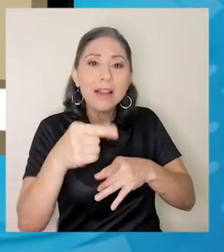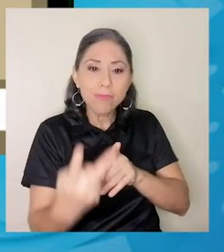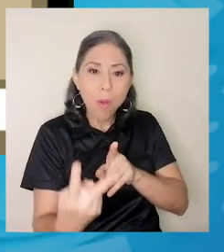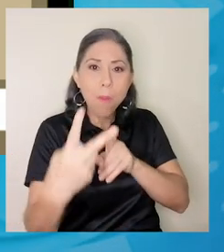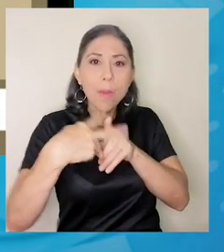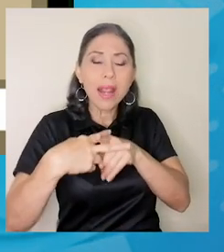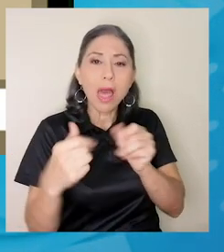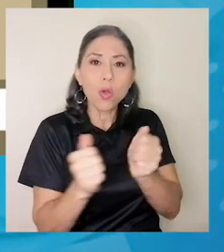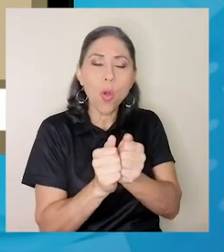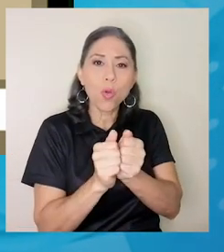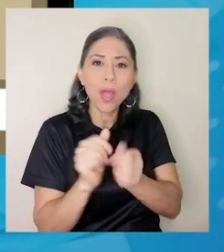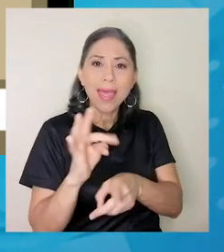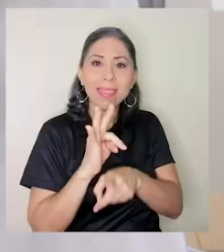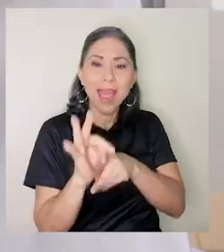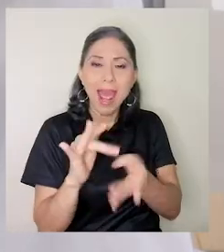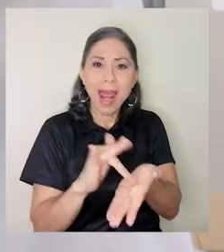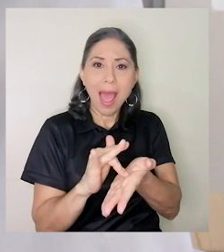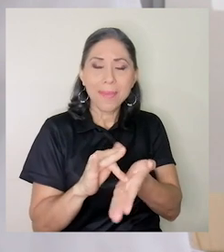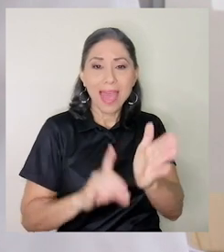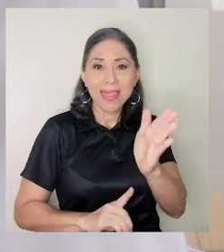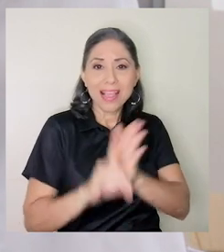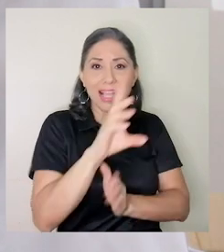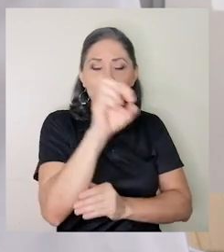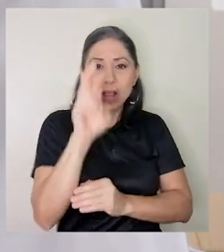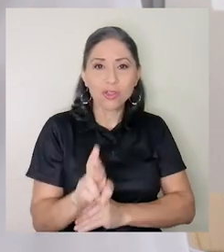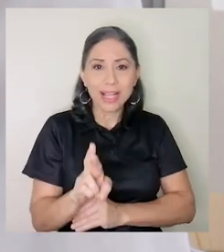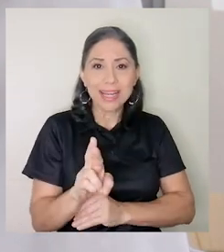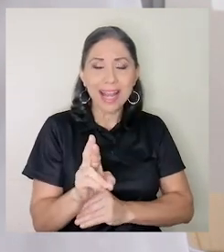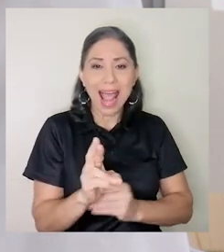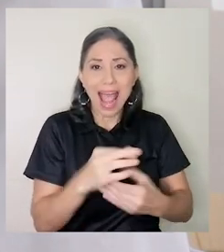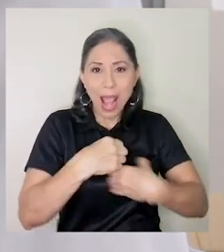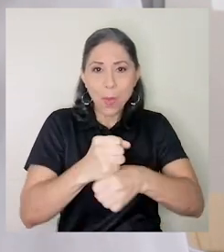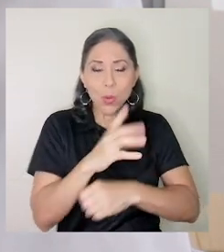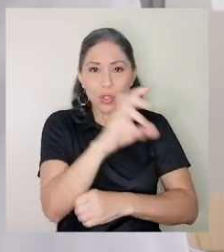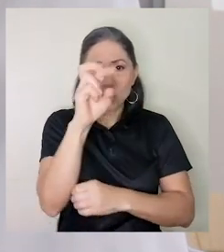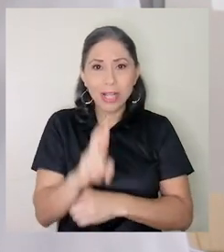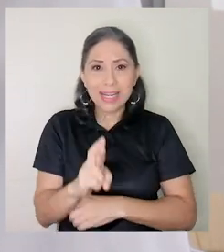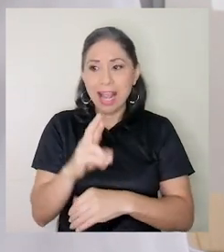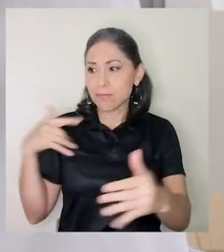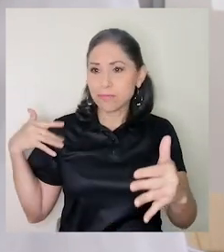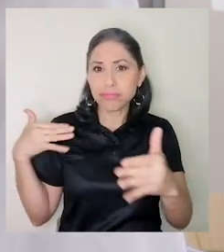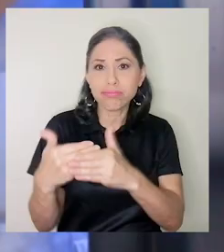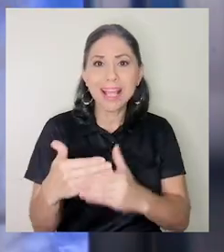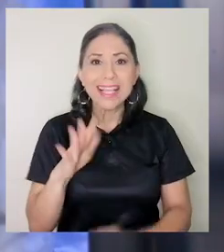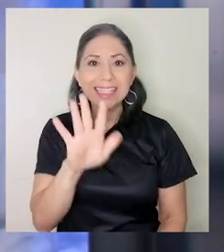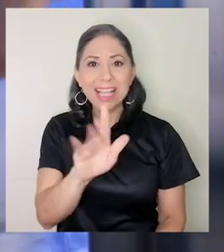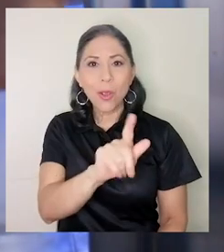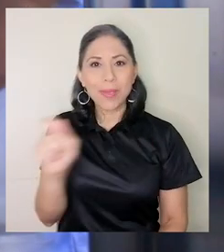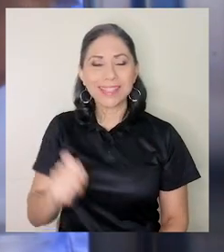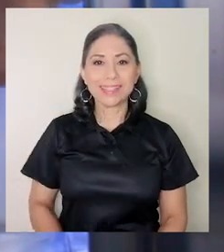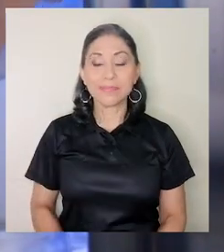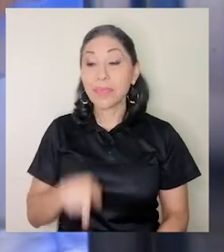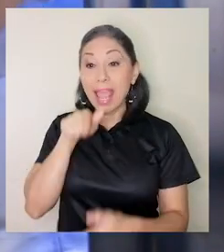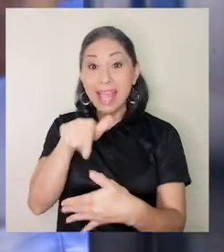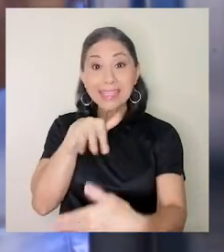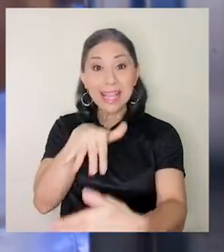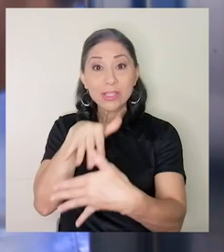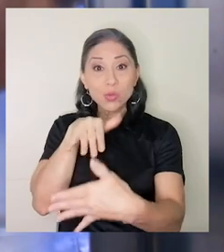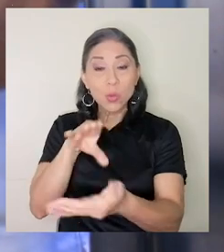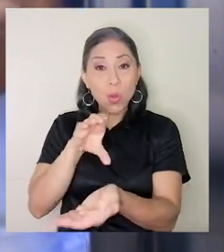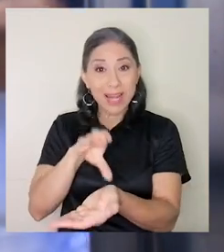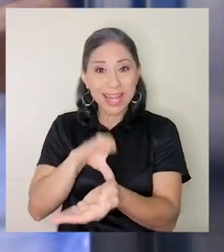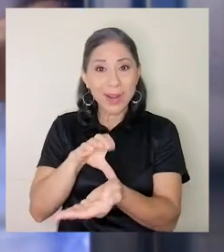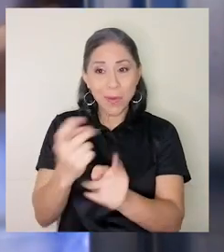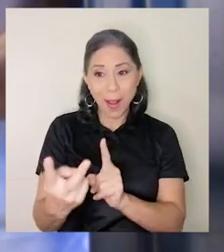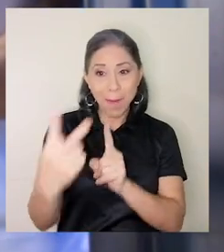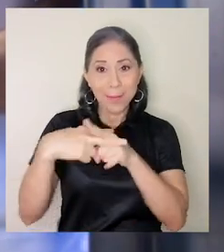Rica y producida en Costa Rica en cinco meses. El estudio clínico permitirá conocer cuál de las